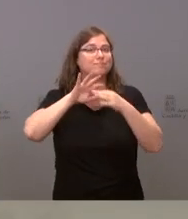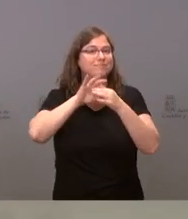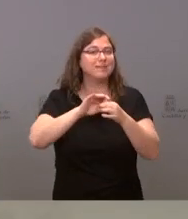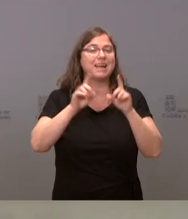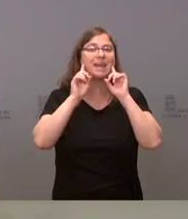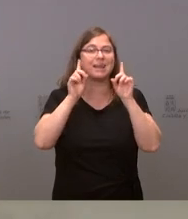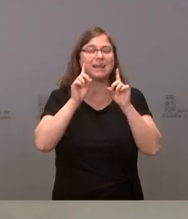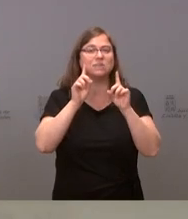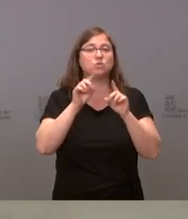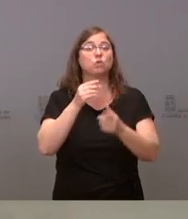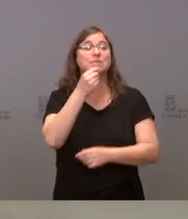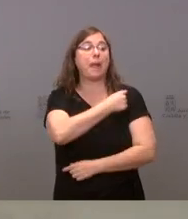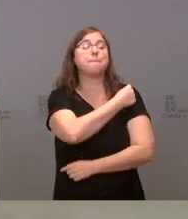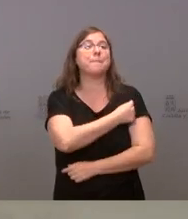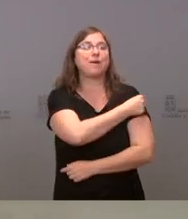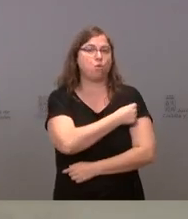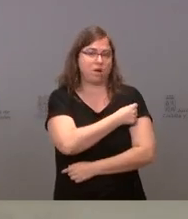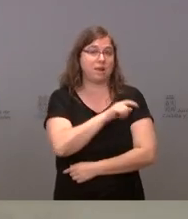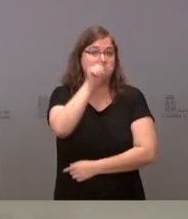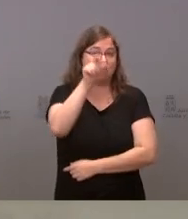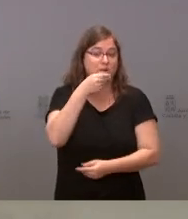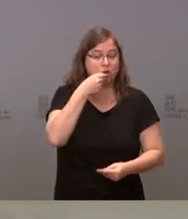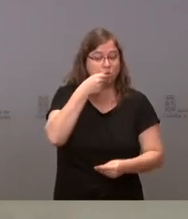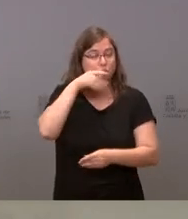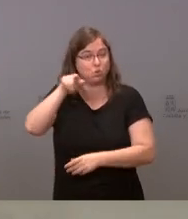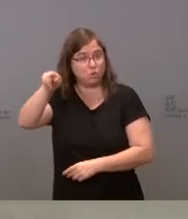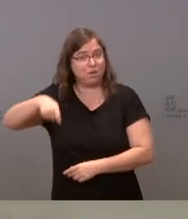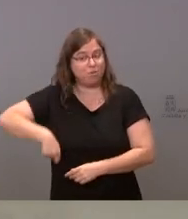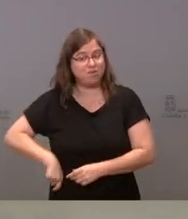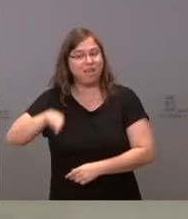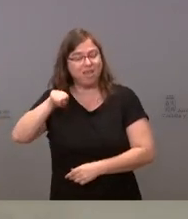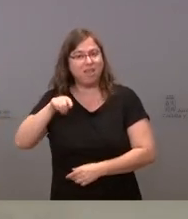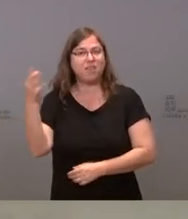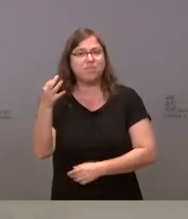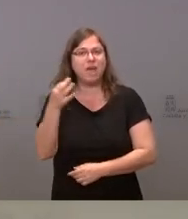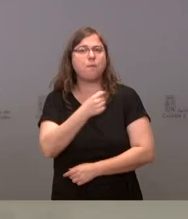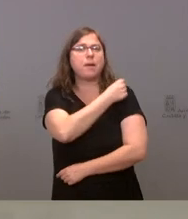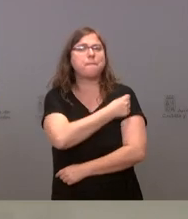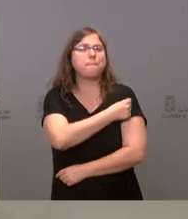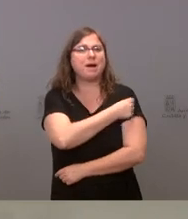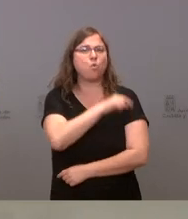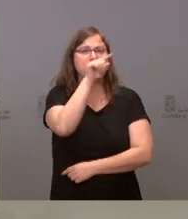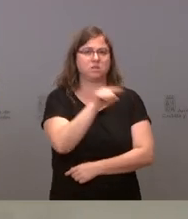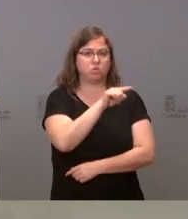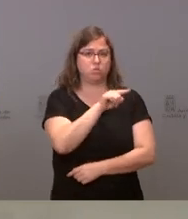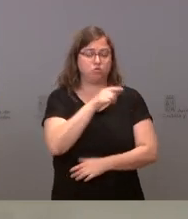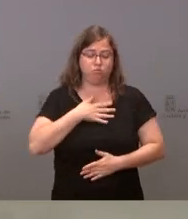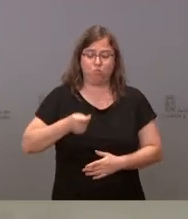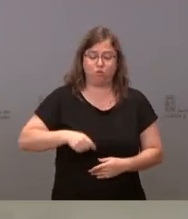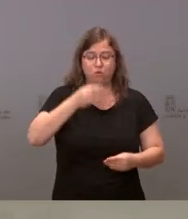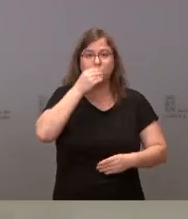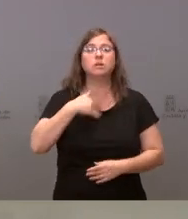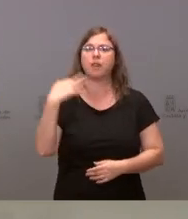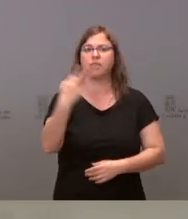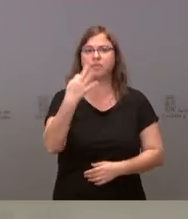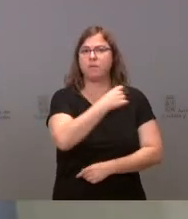vacunaciones de los que sustituyen a los que se van de vacaciones. El protocolo tiene que ser el mismo, se tienen que vacunar, lo digo por también algunos... Sí,